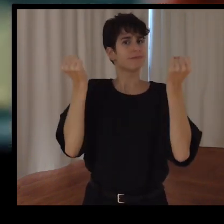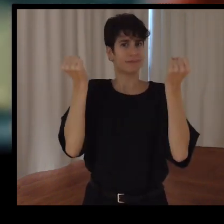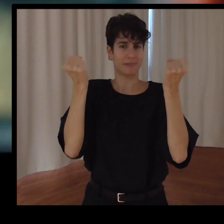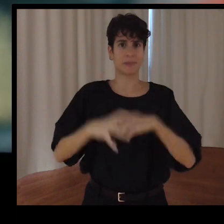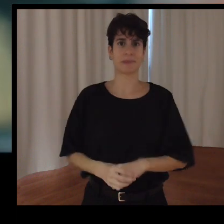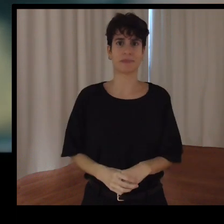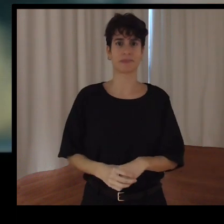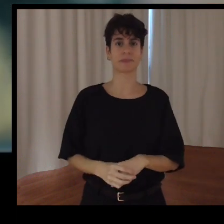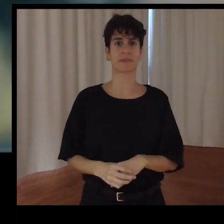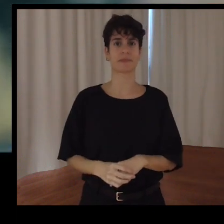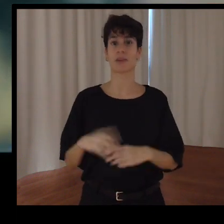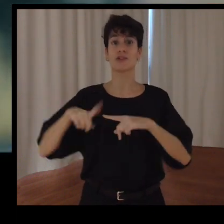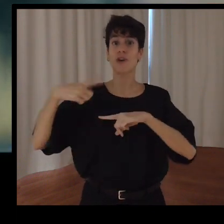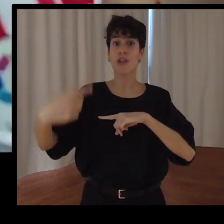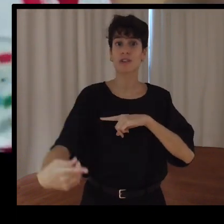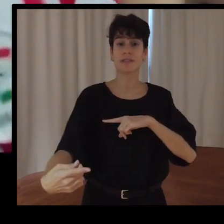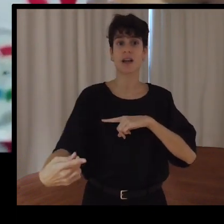Cada día... Nos sorreímos.